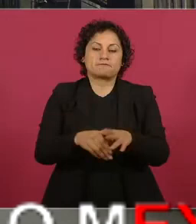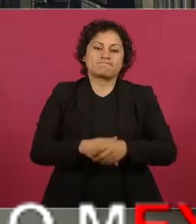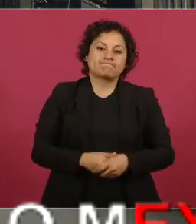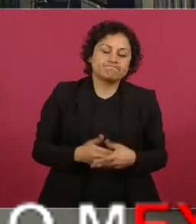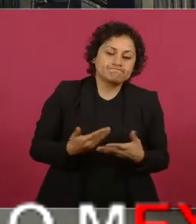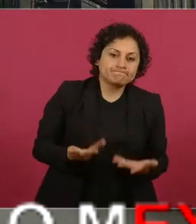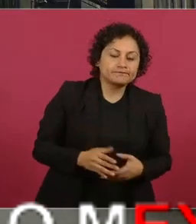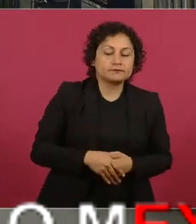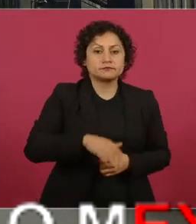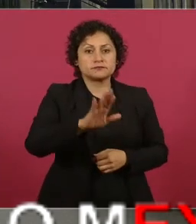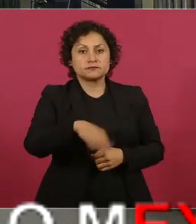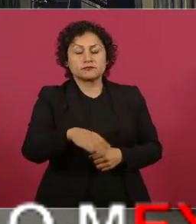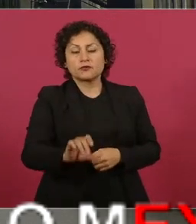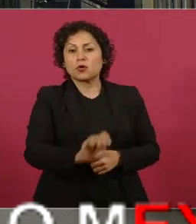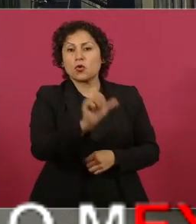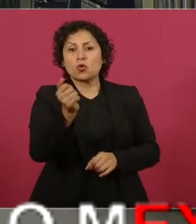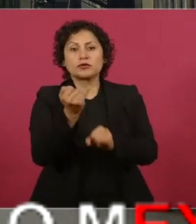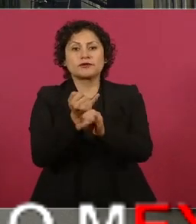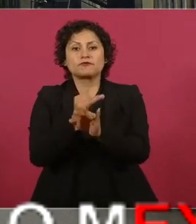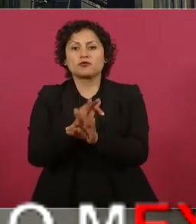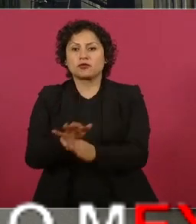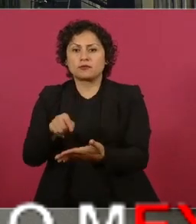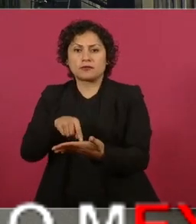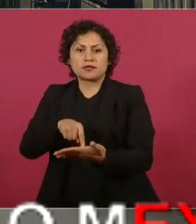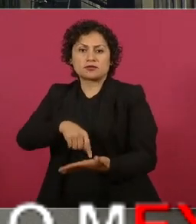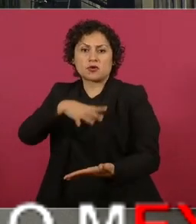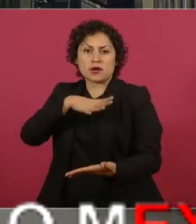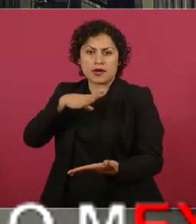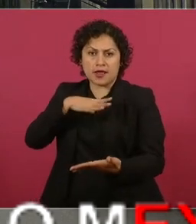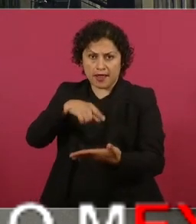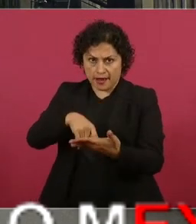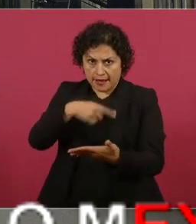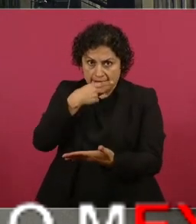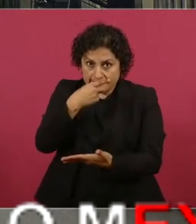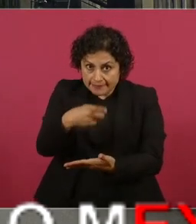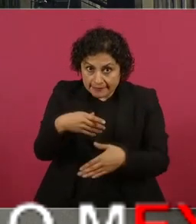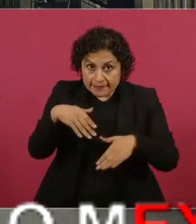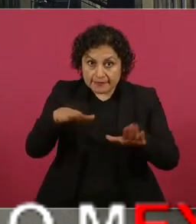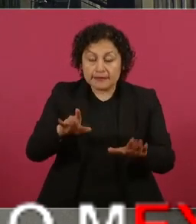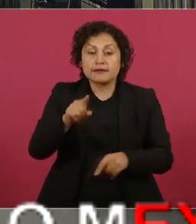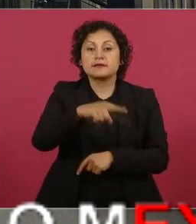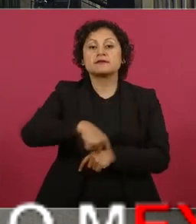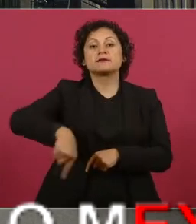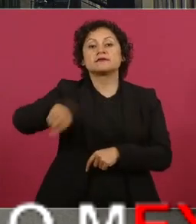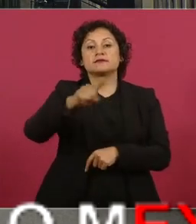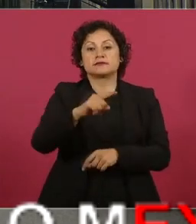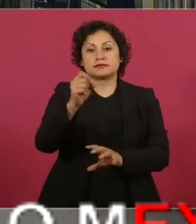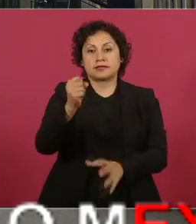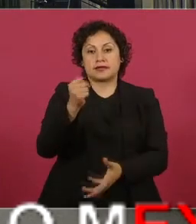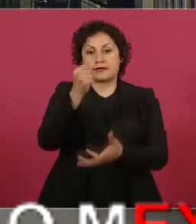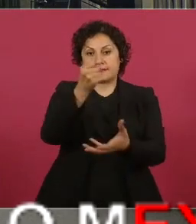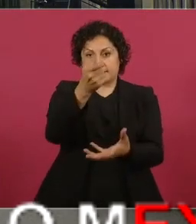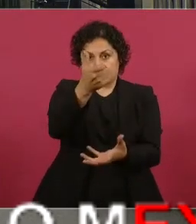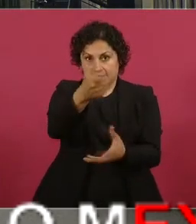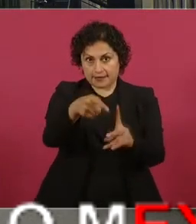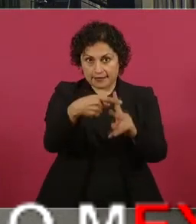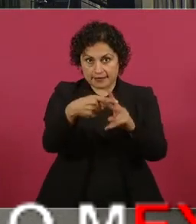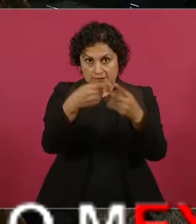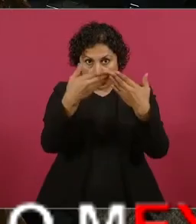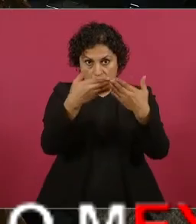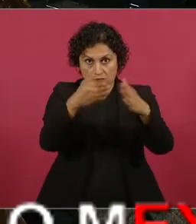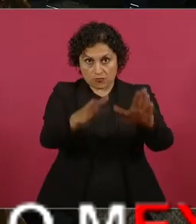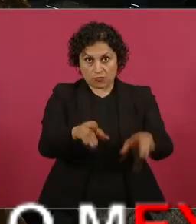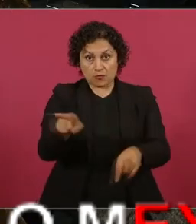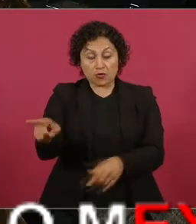que nos hablan de la cuenta pública que los fideicomisos, los 21 mil millones